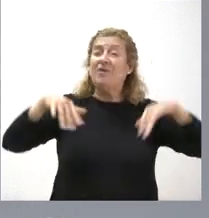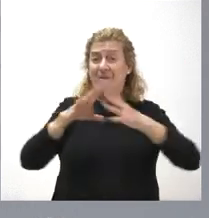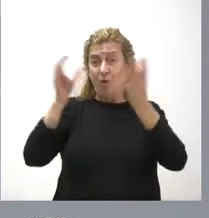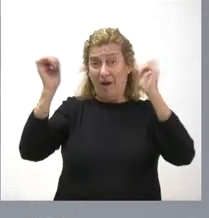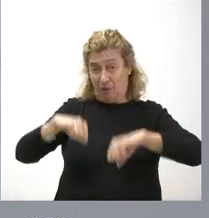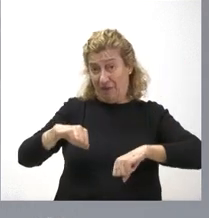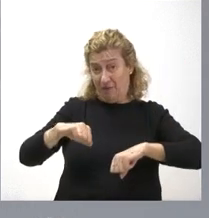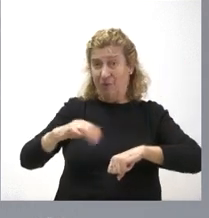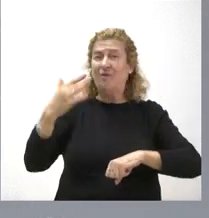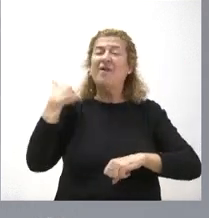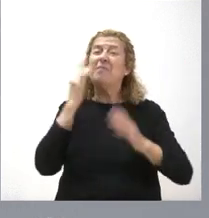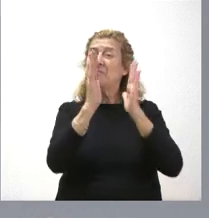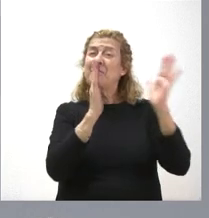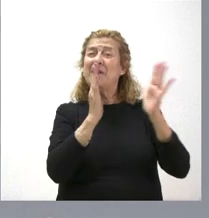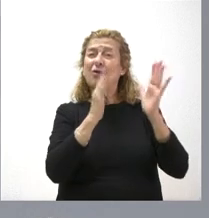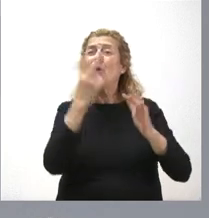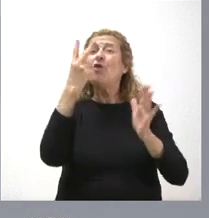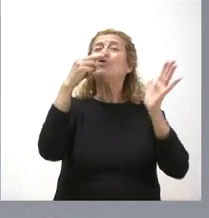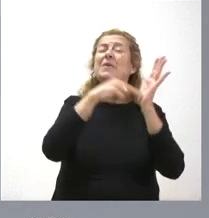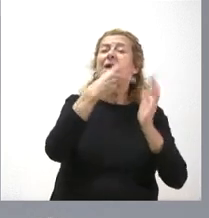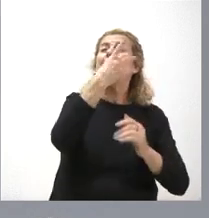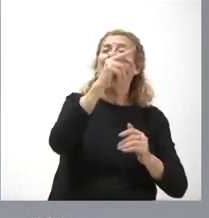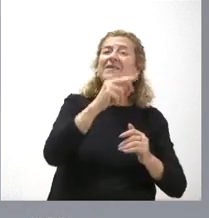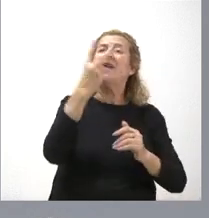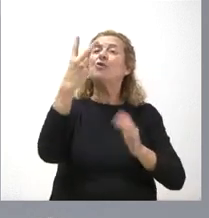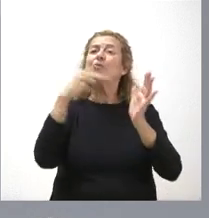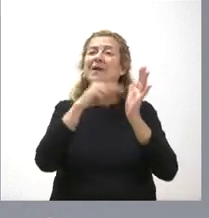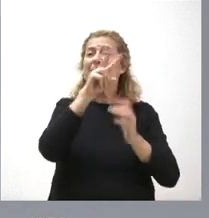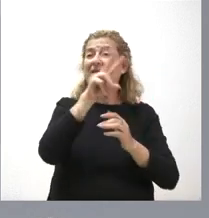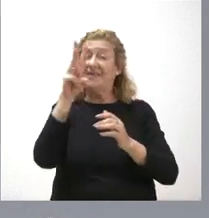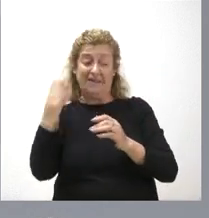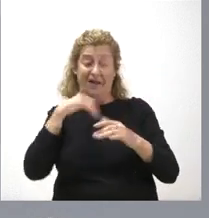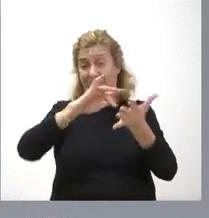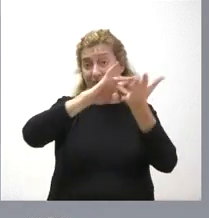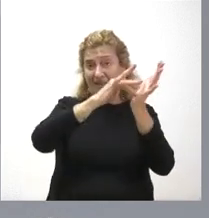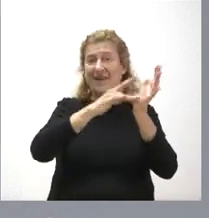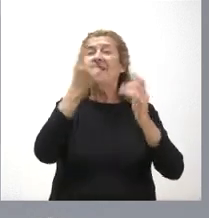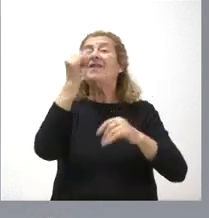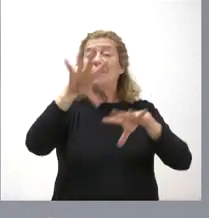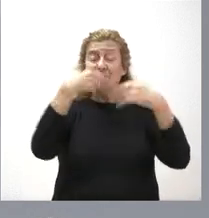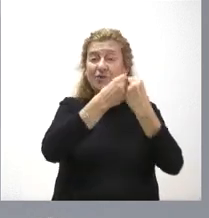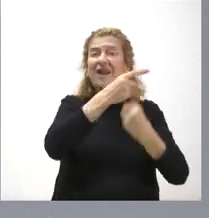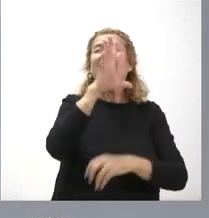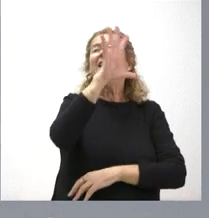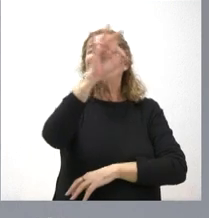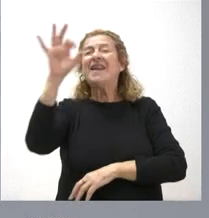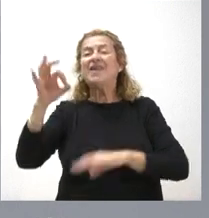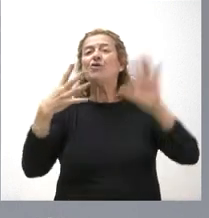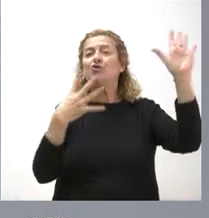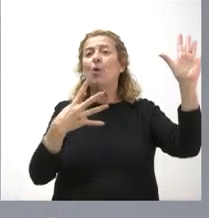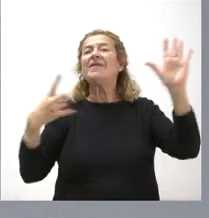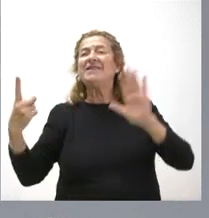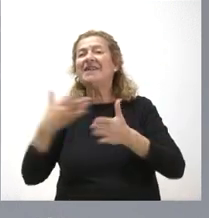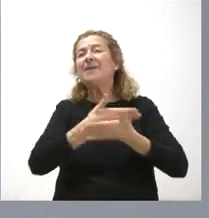correspondiente al periodo 2020-2023, que ha finalizado con un importe de 596